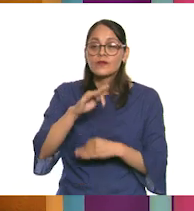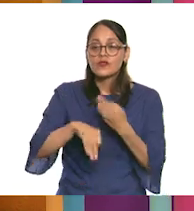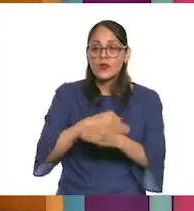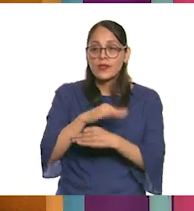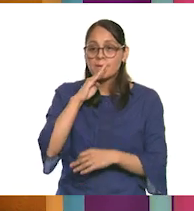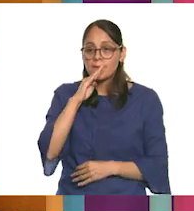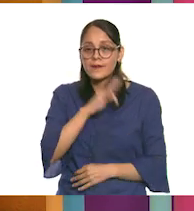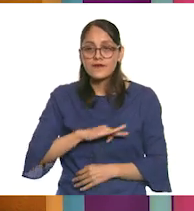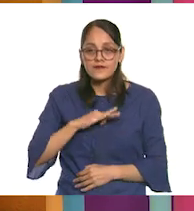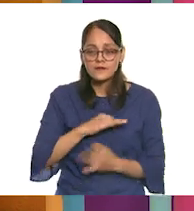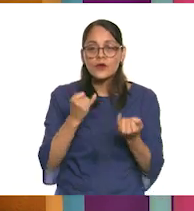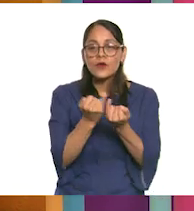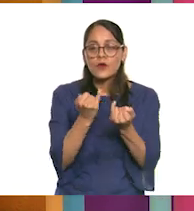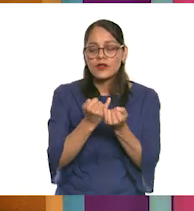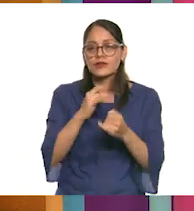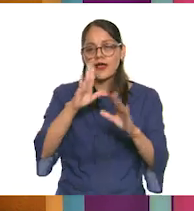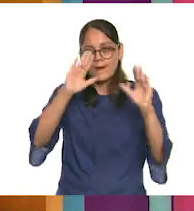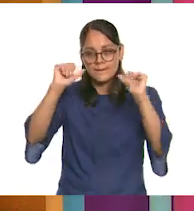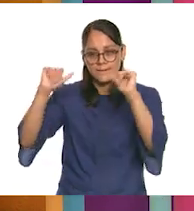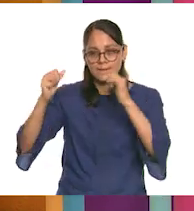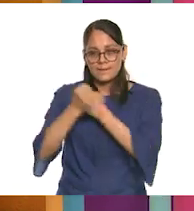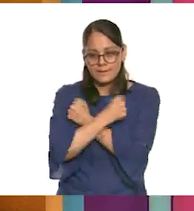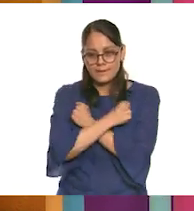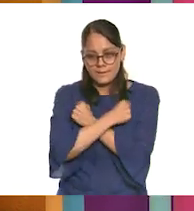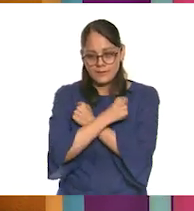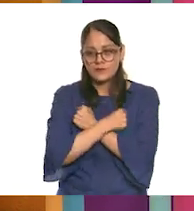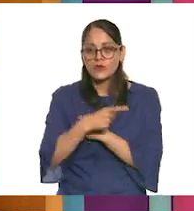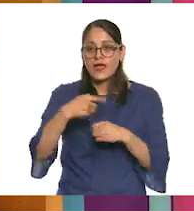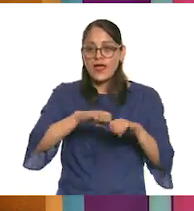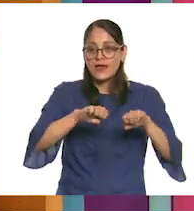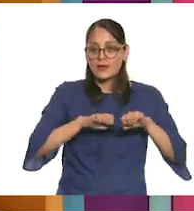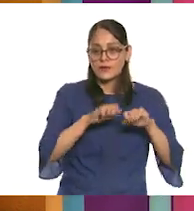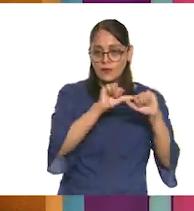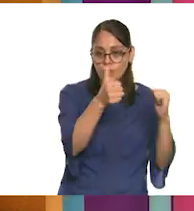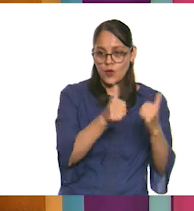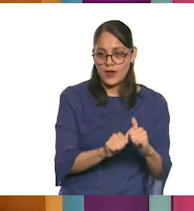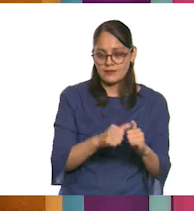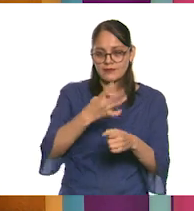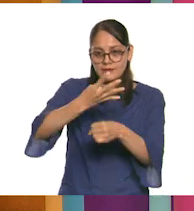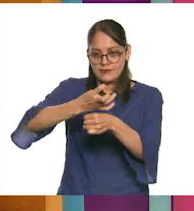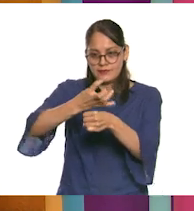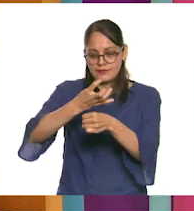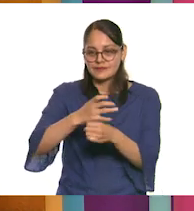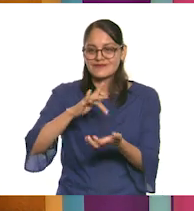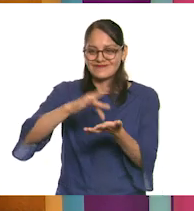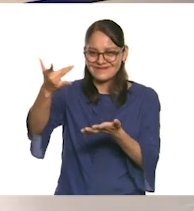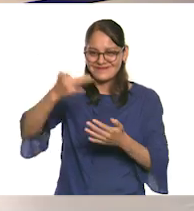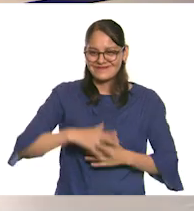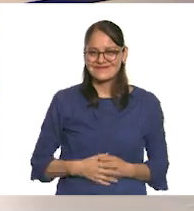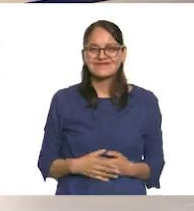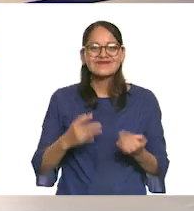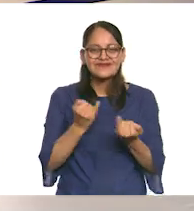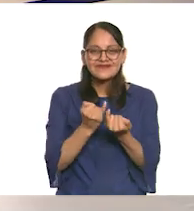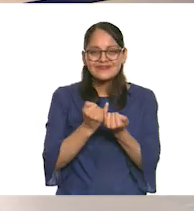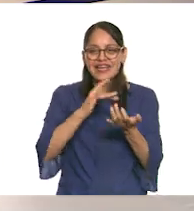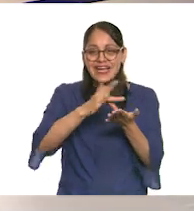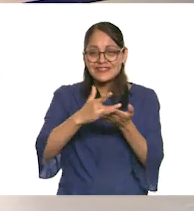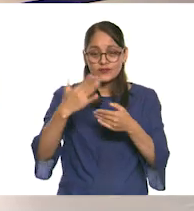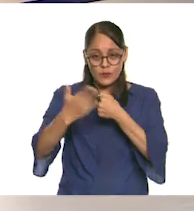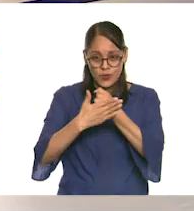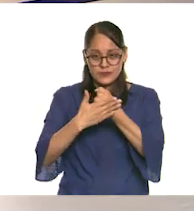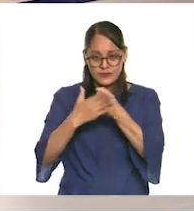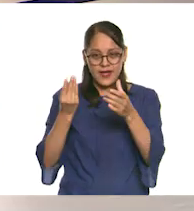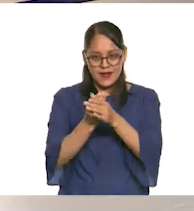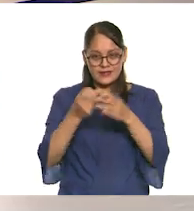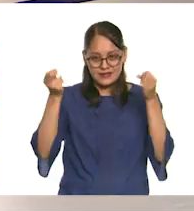las mamás. Les mandamos un fuerte abrazo. El equipo de artes de cuarto grado. Muchas gracias. Gracias a ti, Ivonne. Nos vemos en la próxima